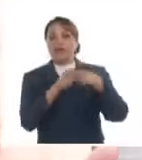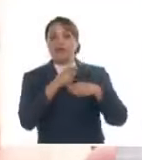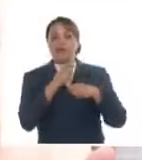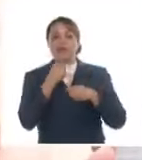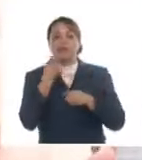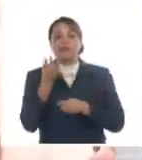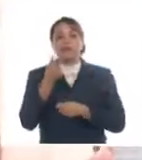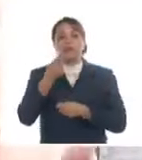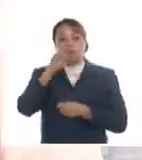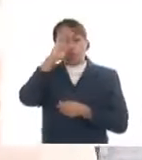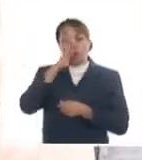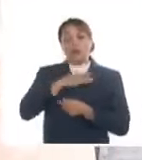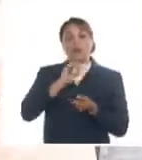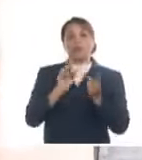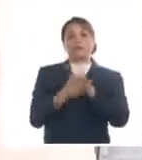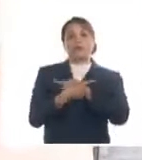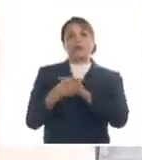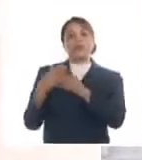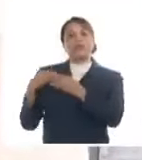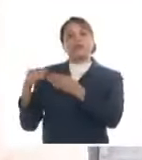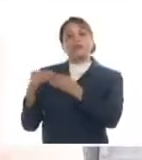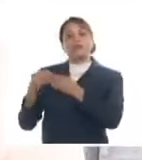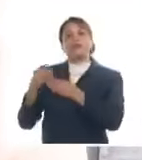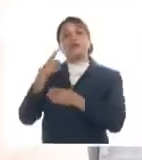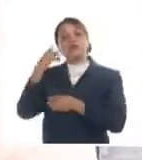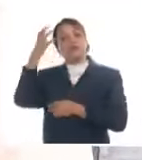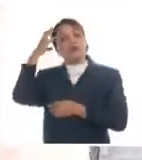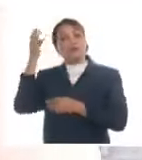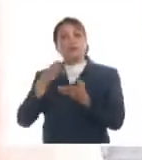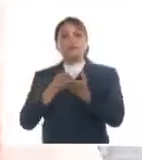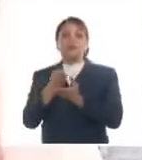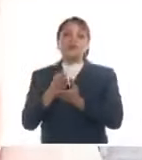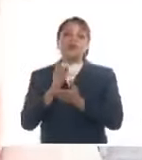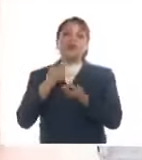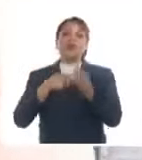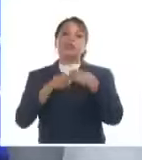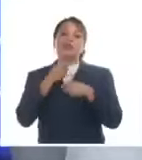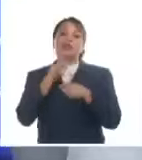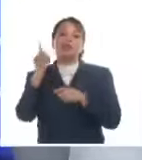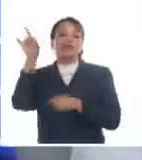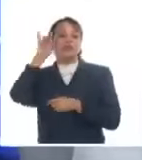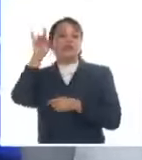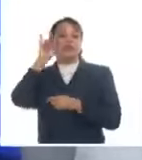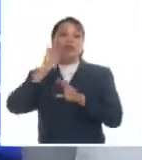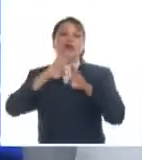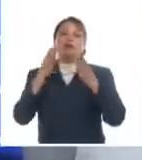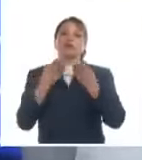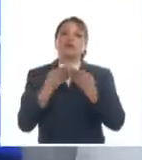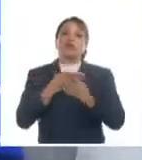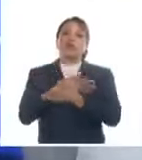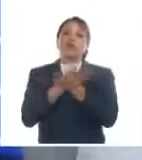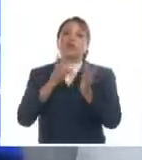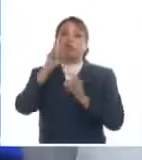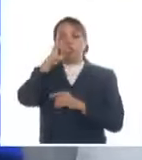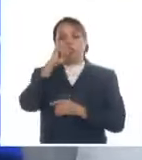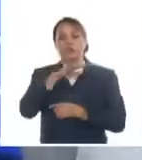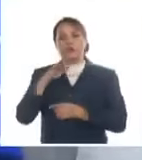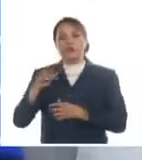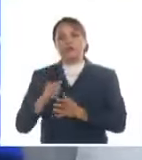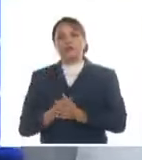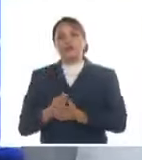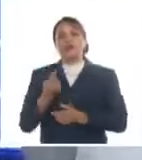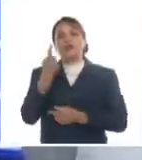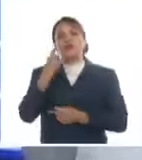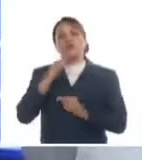nacional y después lo convierte en divisa. Y el Estado sigue vendiendo la leche a todos los niños. Extremadamente subsidiado, un litro de leche vale